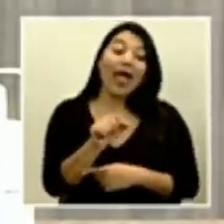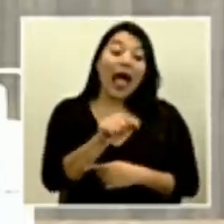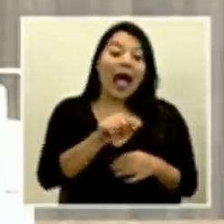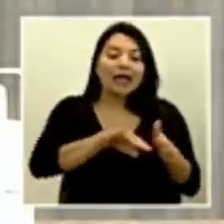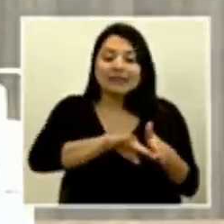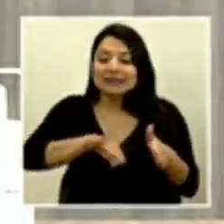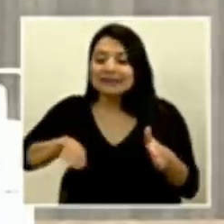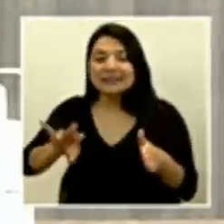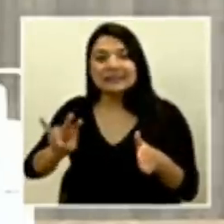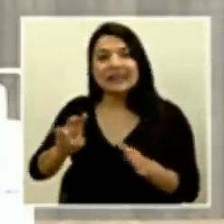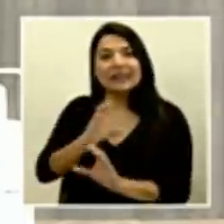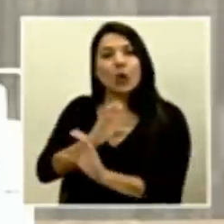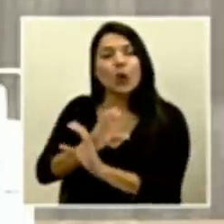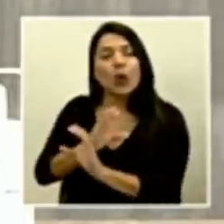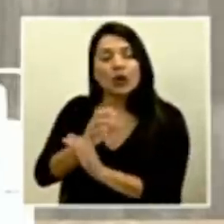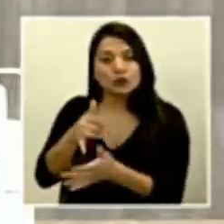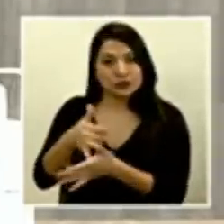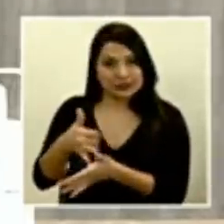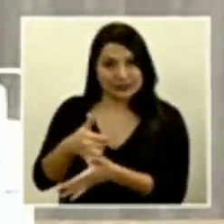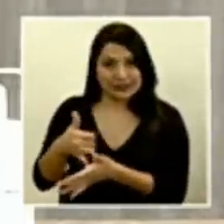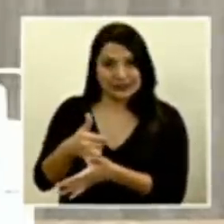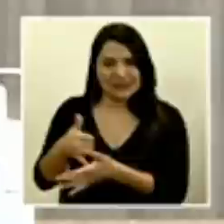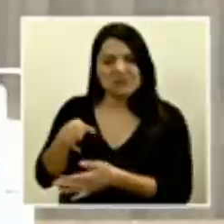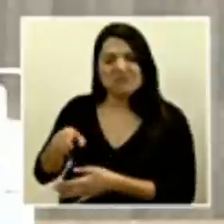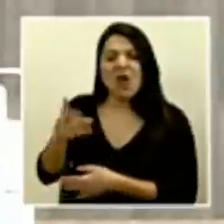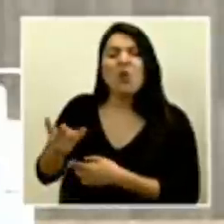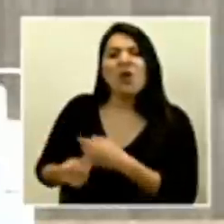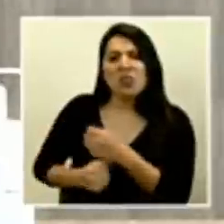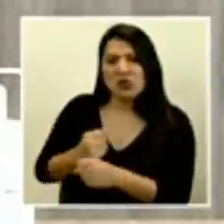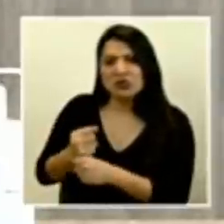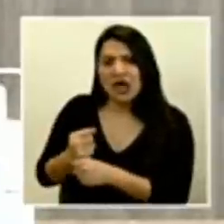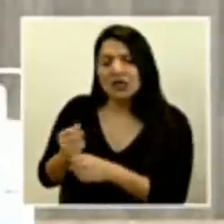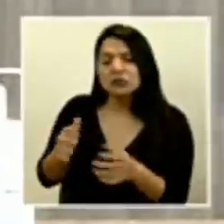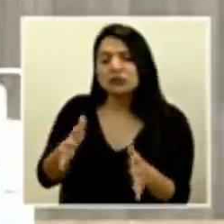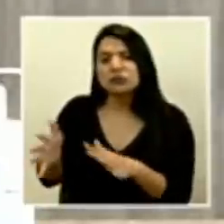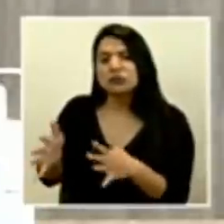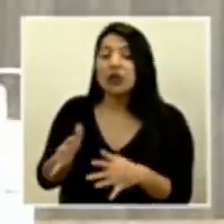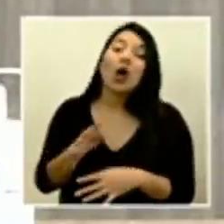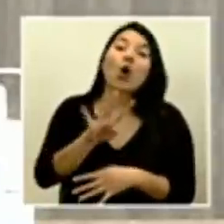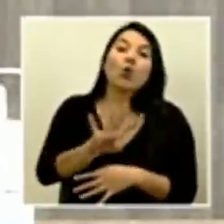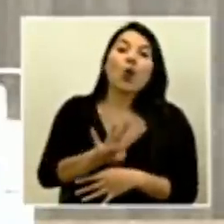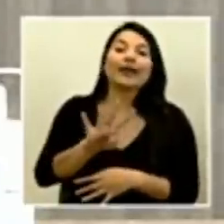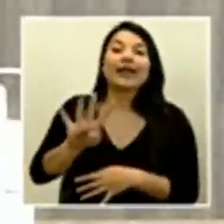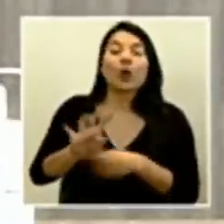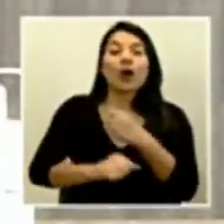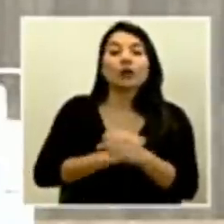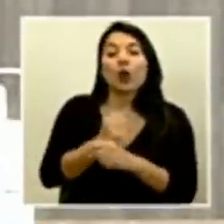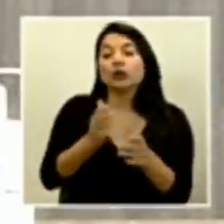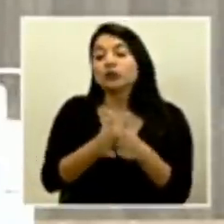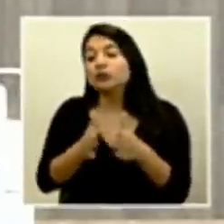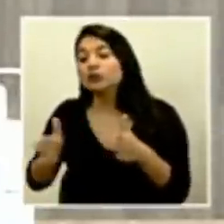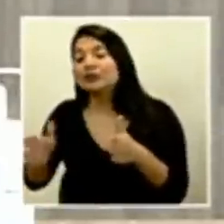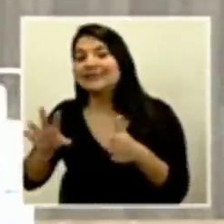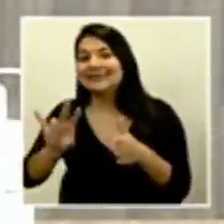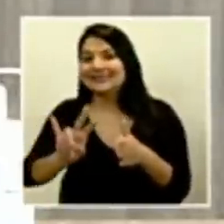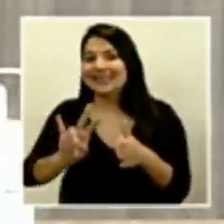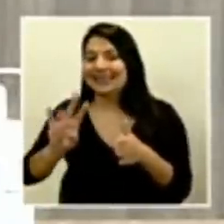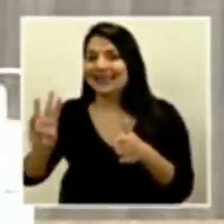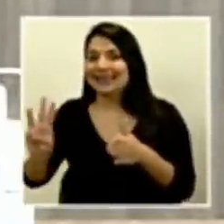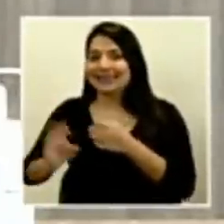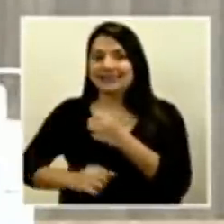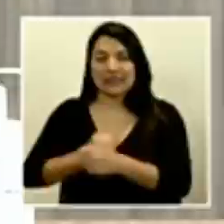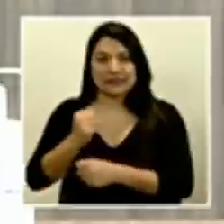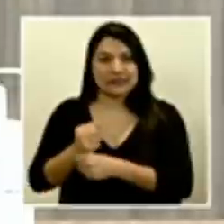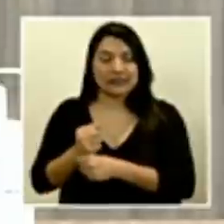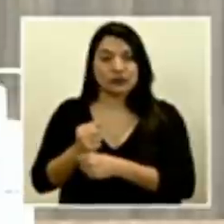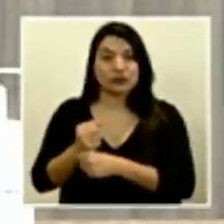encuentran en cuidados intensivos con rango de edad o el rango de edad que va desde los 44 hasta los 76 años.